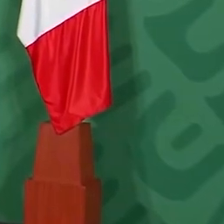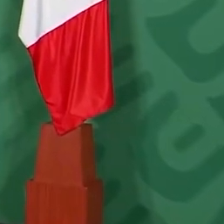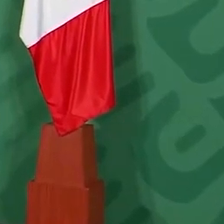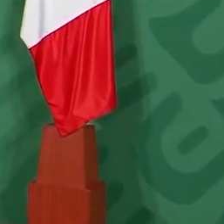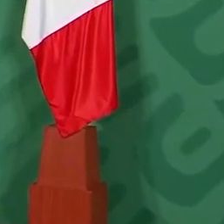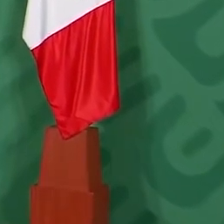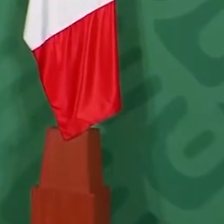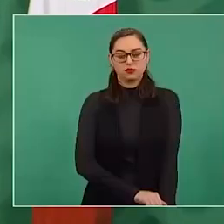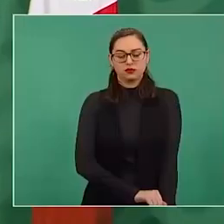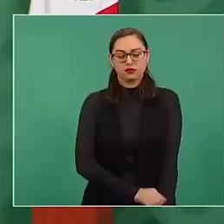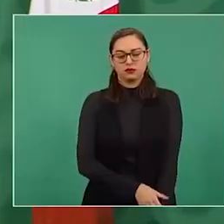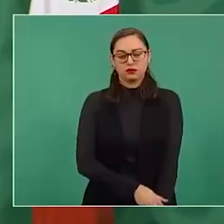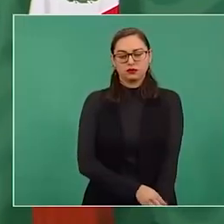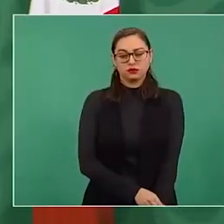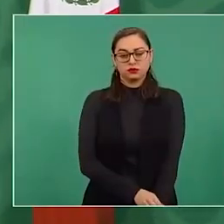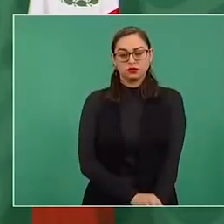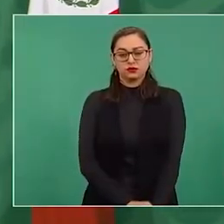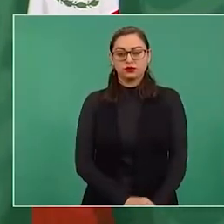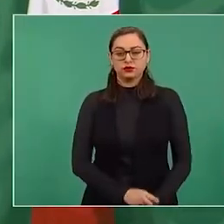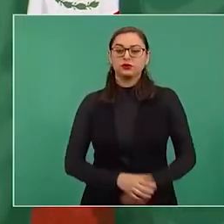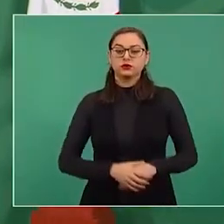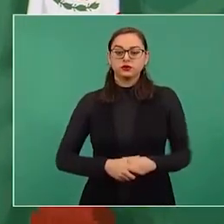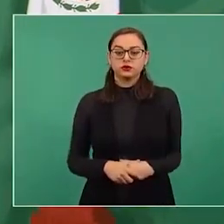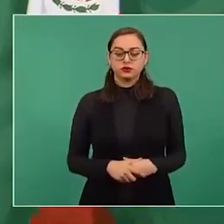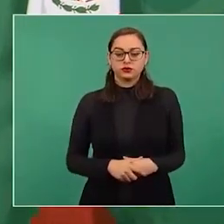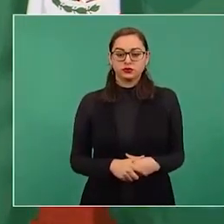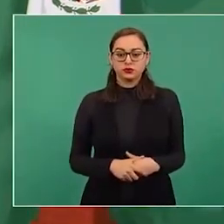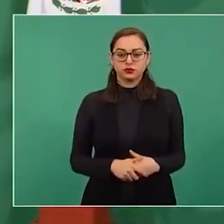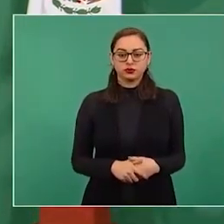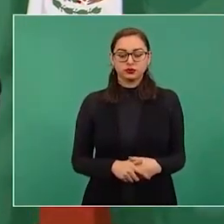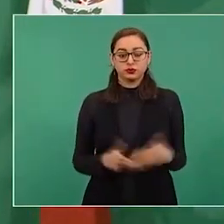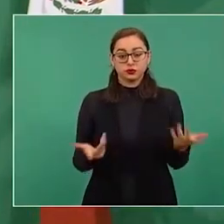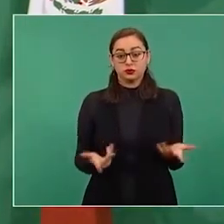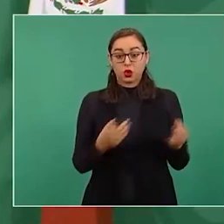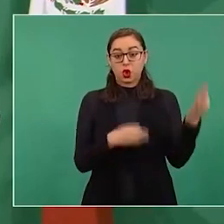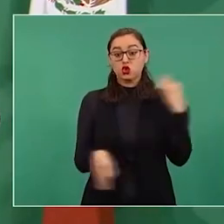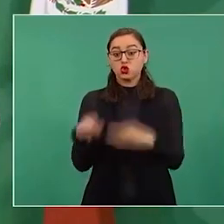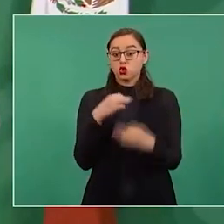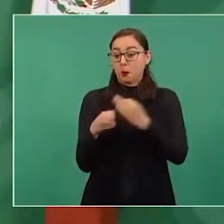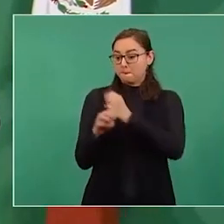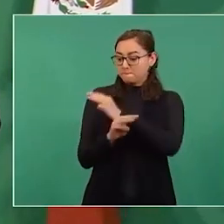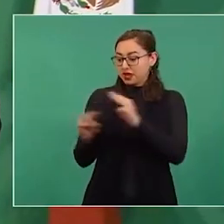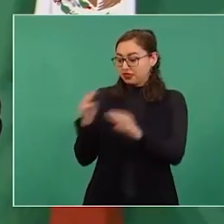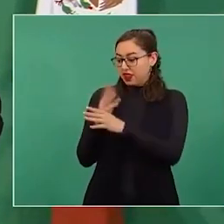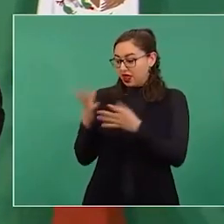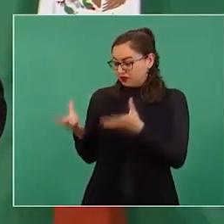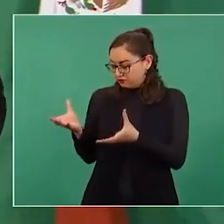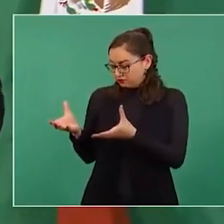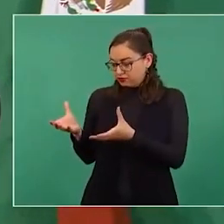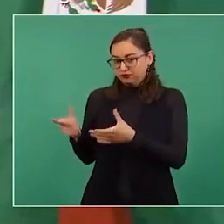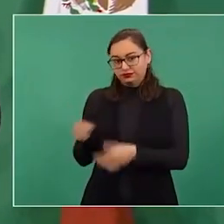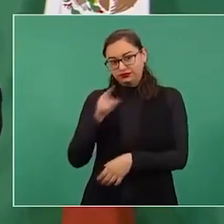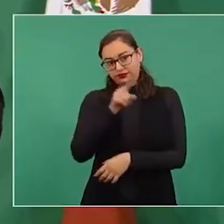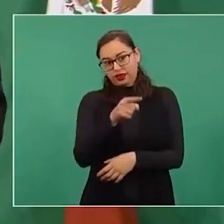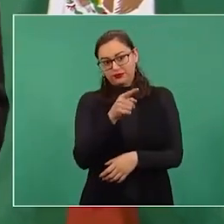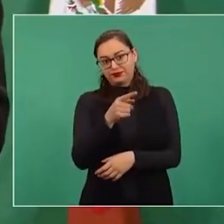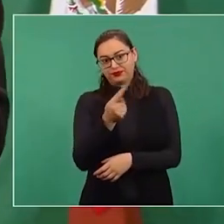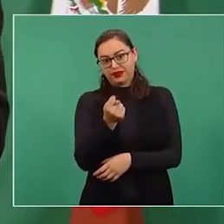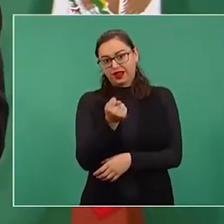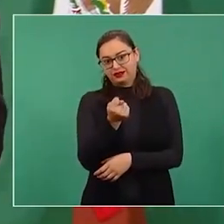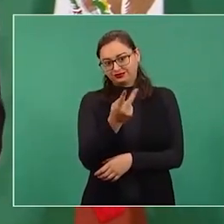le entregan el material a Televisa. Y vamos, vámonos,